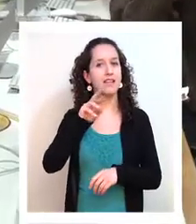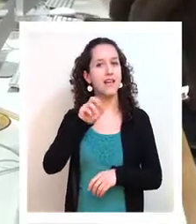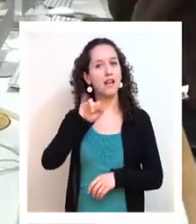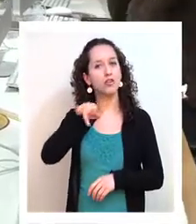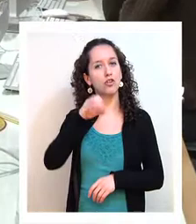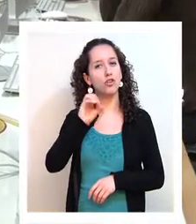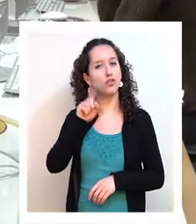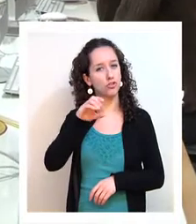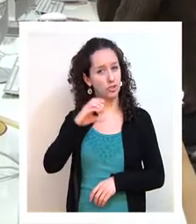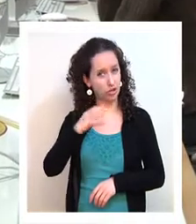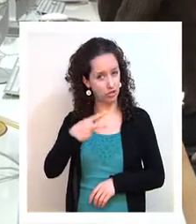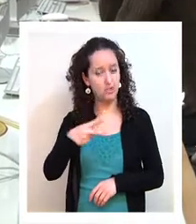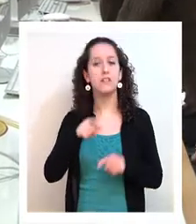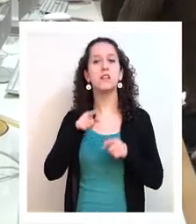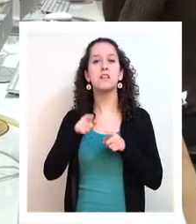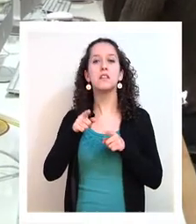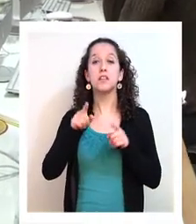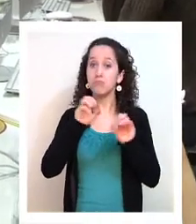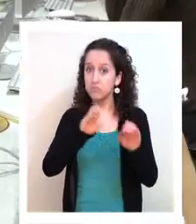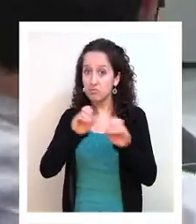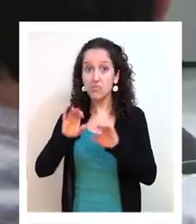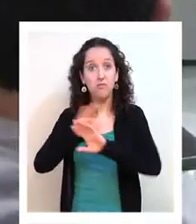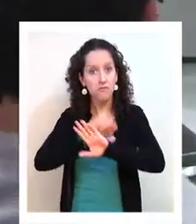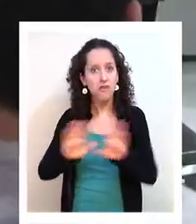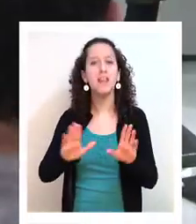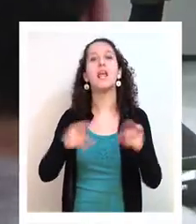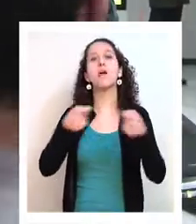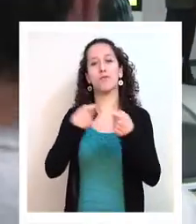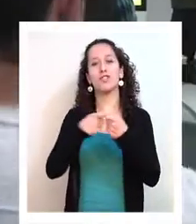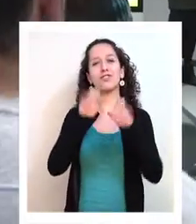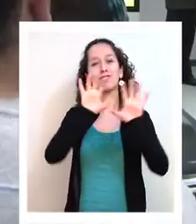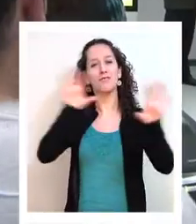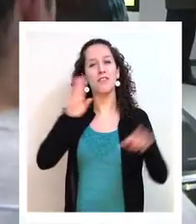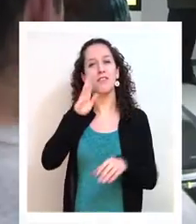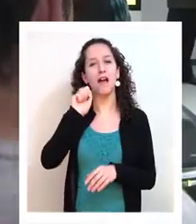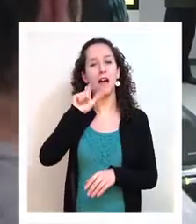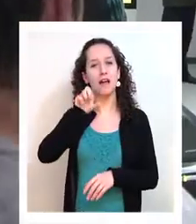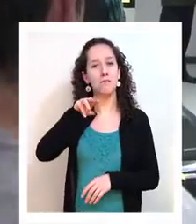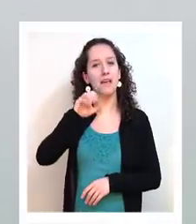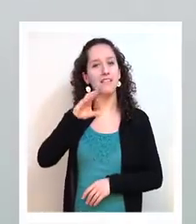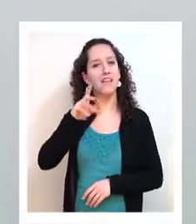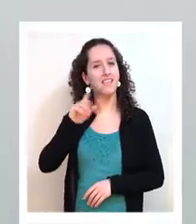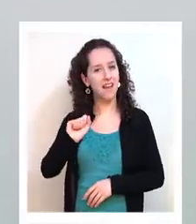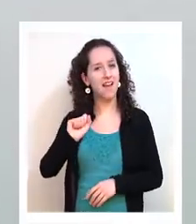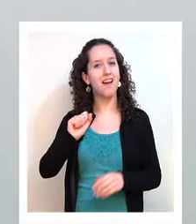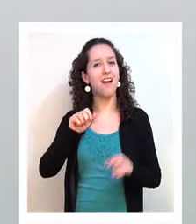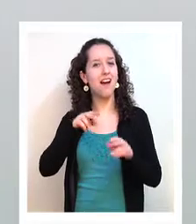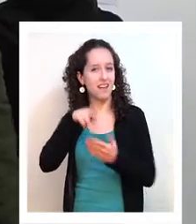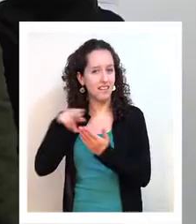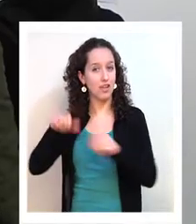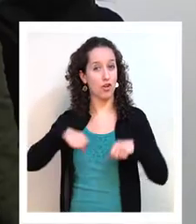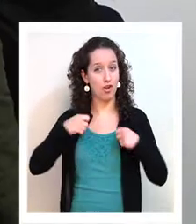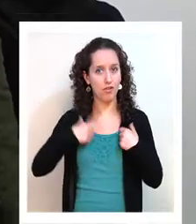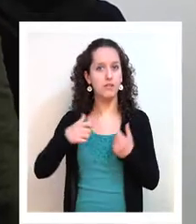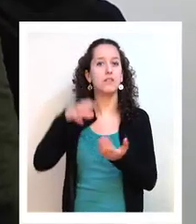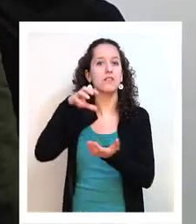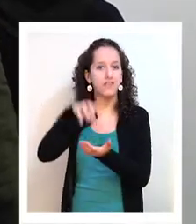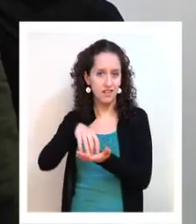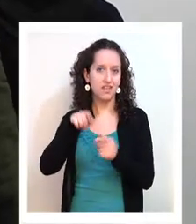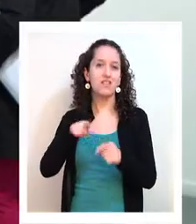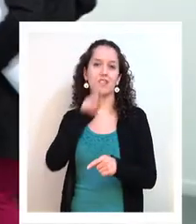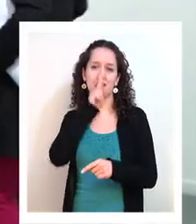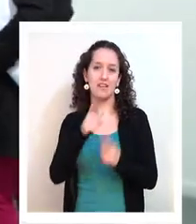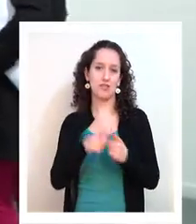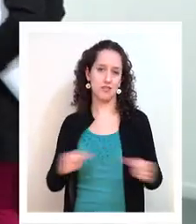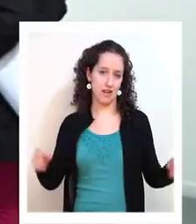¿Qué exposición del Día Nacional de